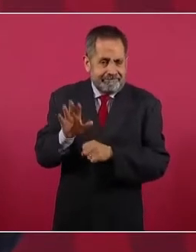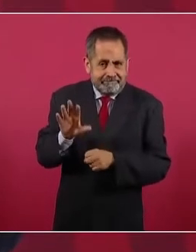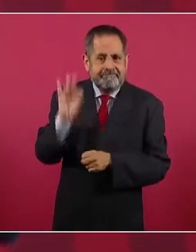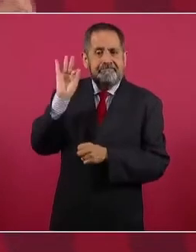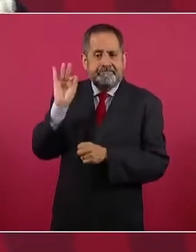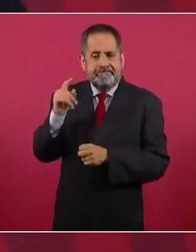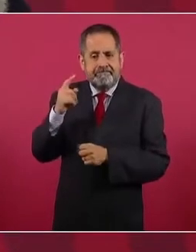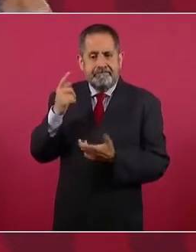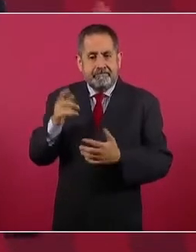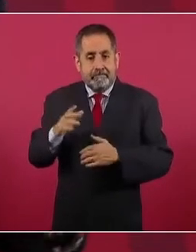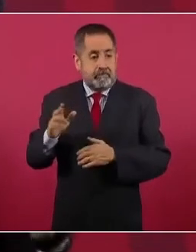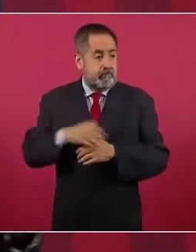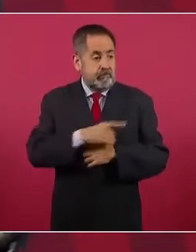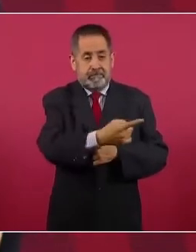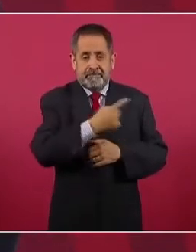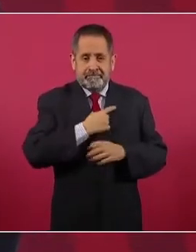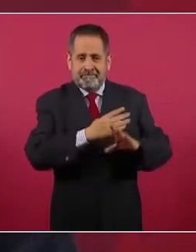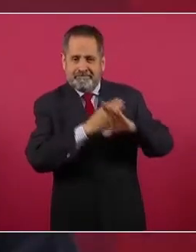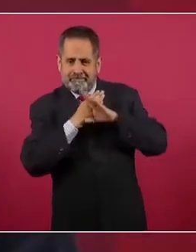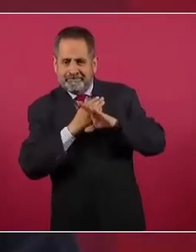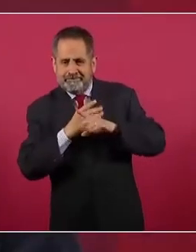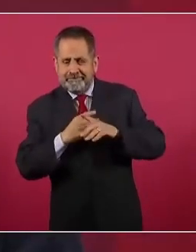porque nos están bloqueando.